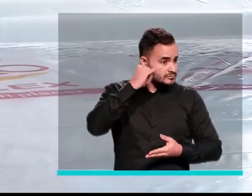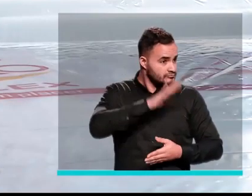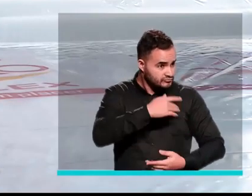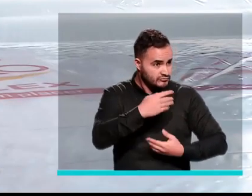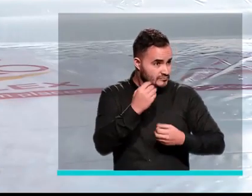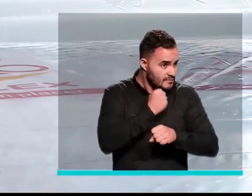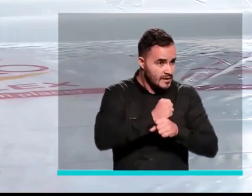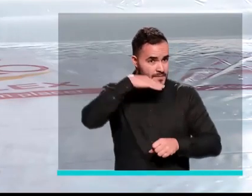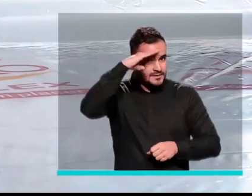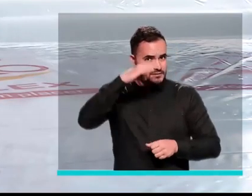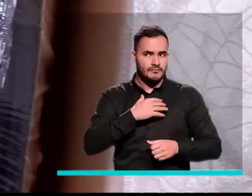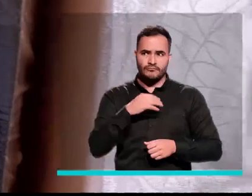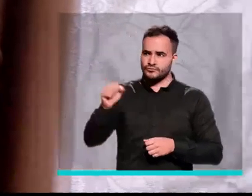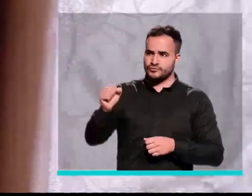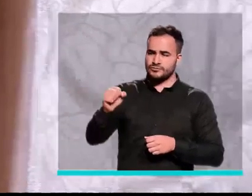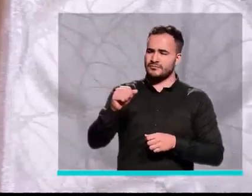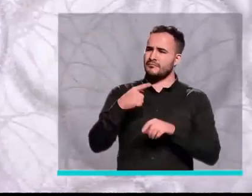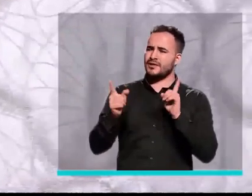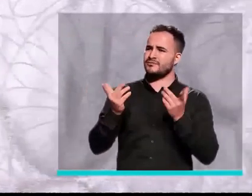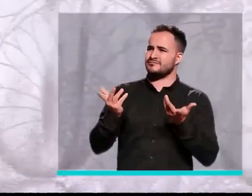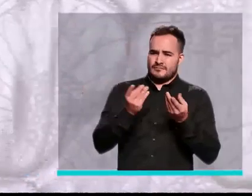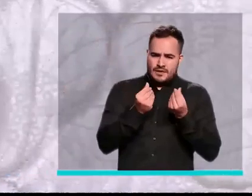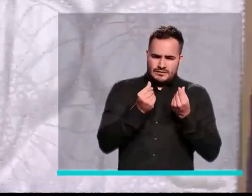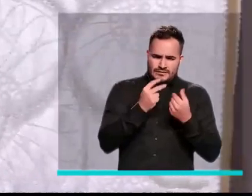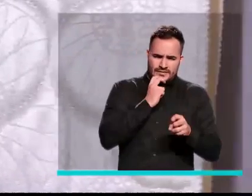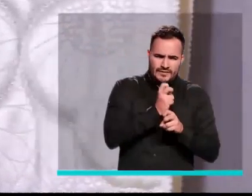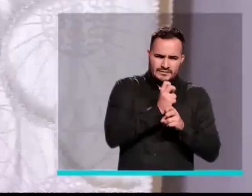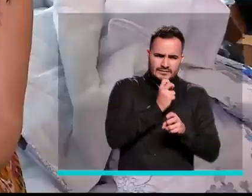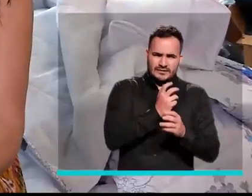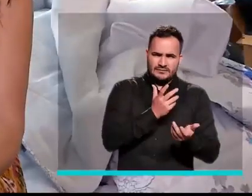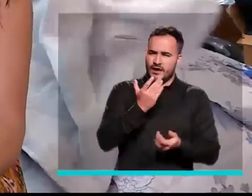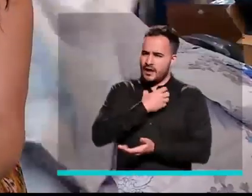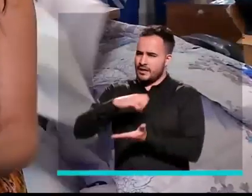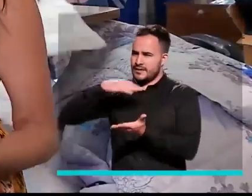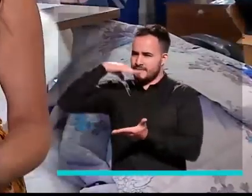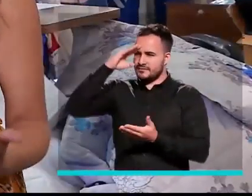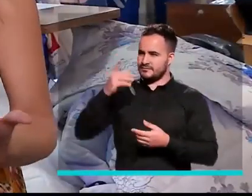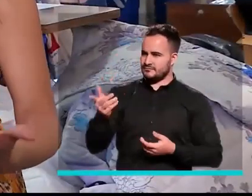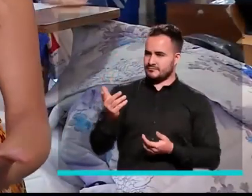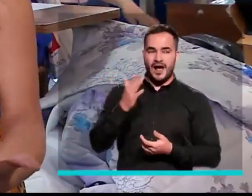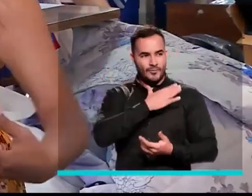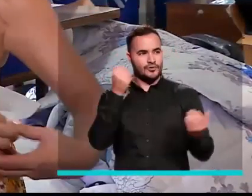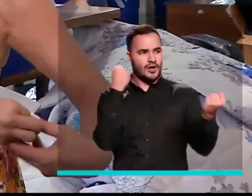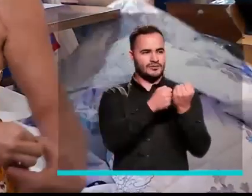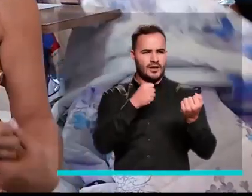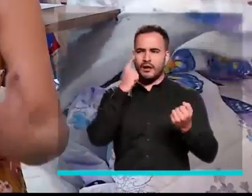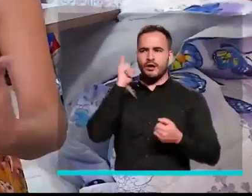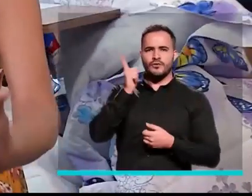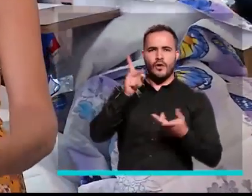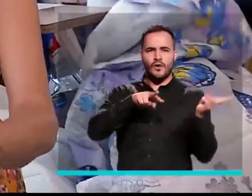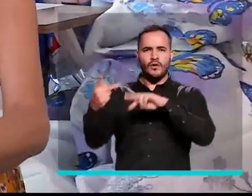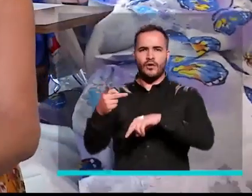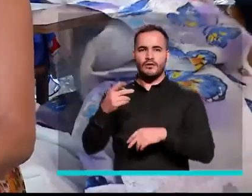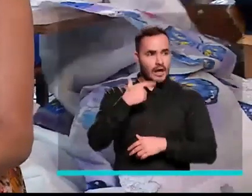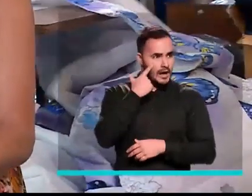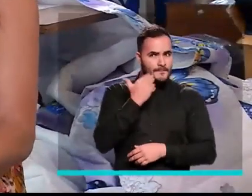Entonces yo dije, pero si yo no tengo el dinero para poder seguir trabajando, y antes la alcaldía, en vez de decir, le voy a ayudar, me ofrece